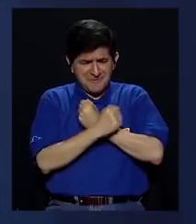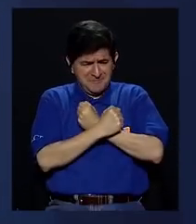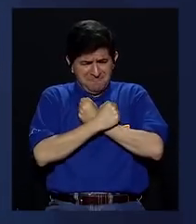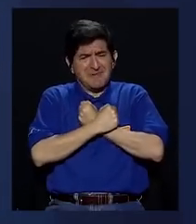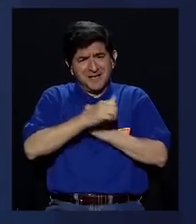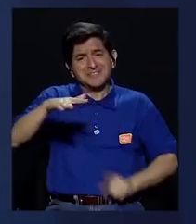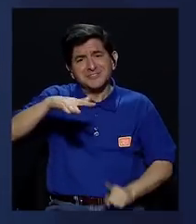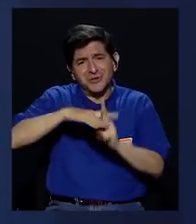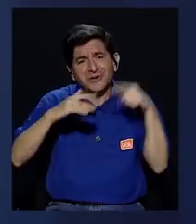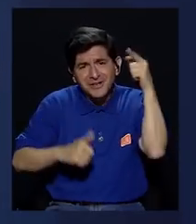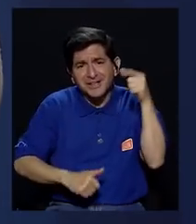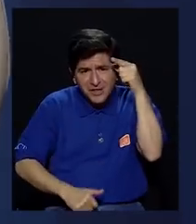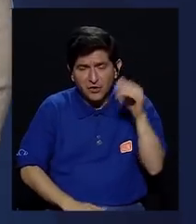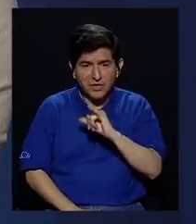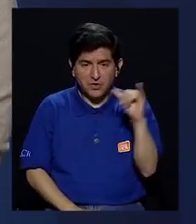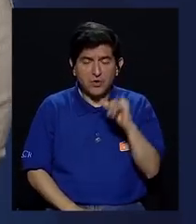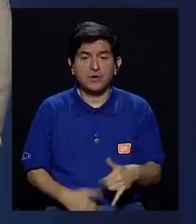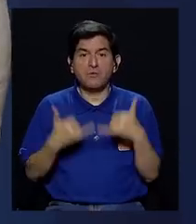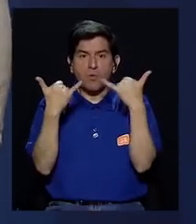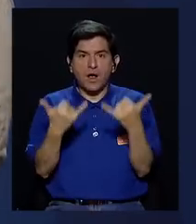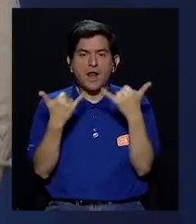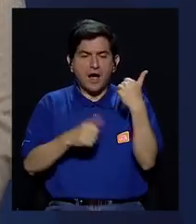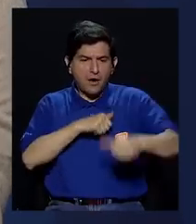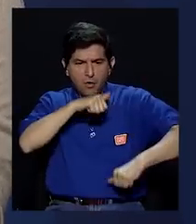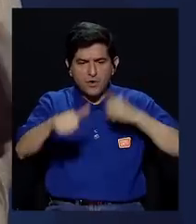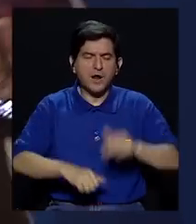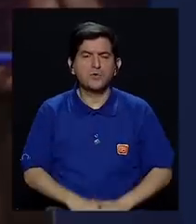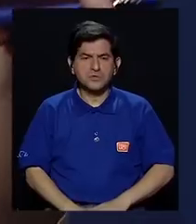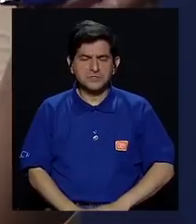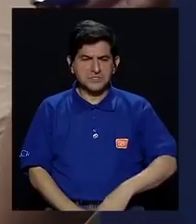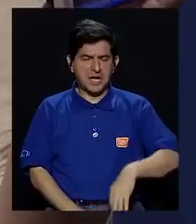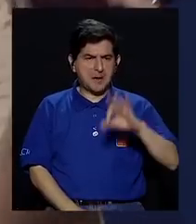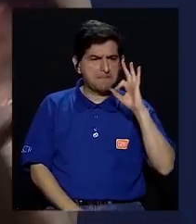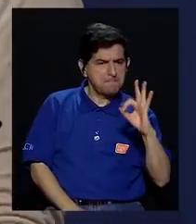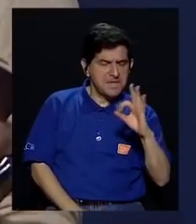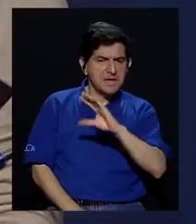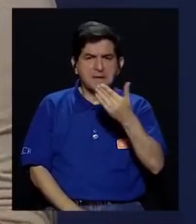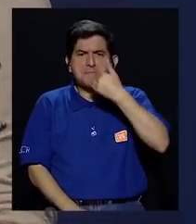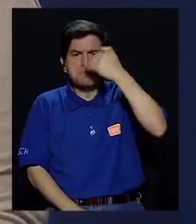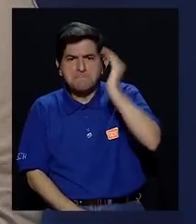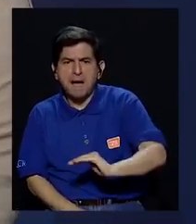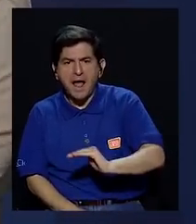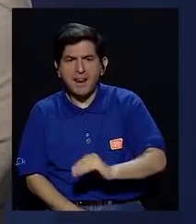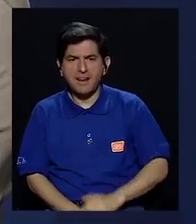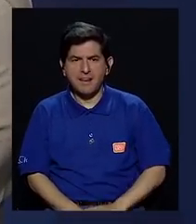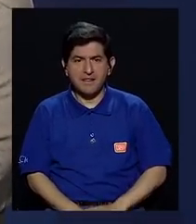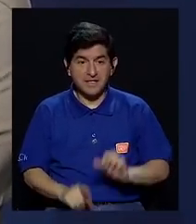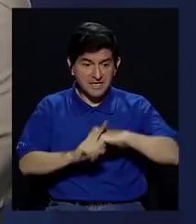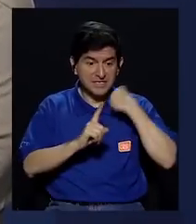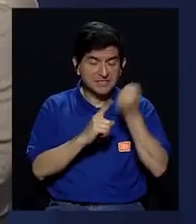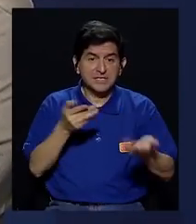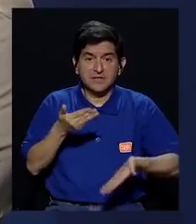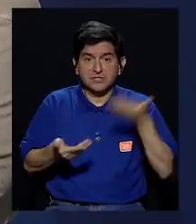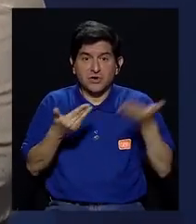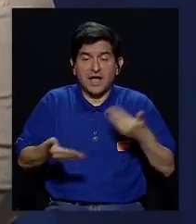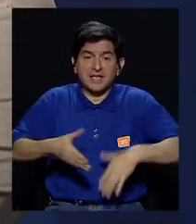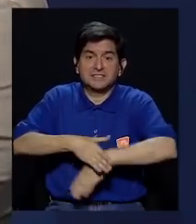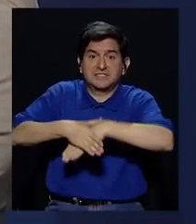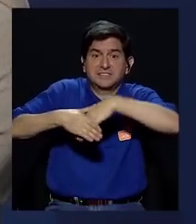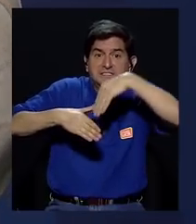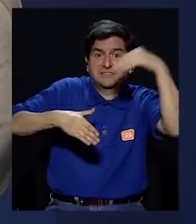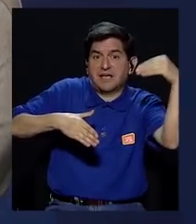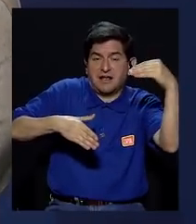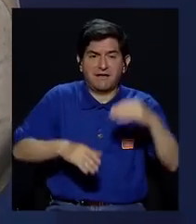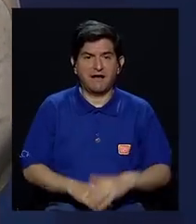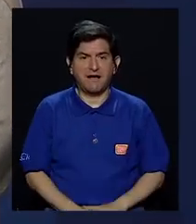pasiones desenfrenadas. Si es como si estuviéramos en este momento una batalla entre el bien y el mal, ¿verdad? Es una escena casi sacada